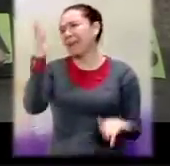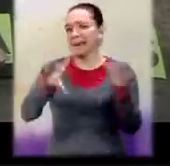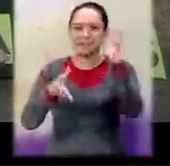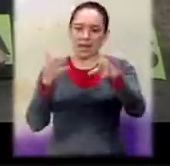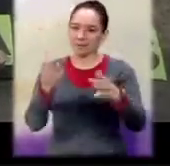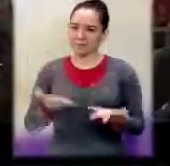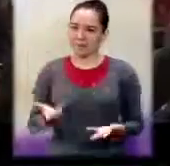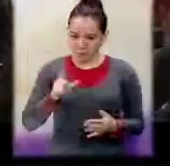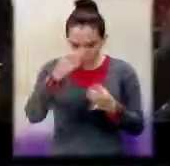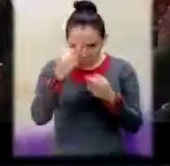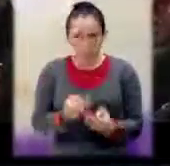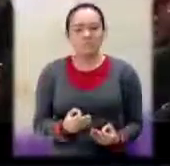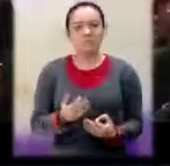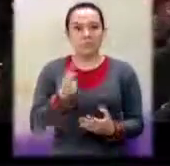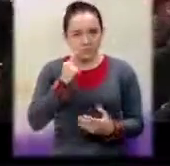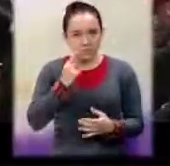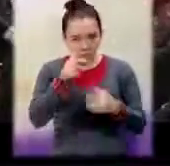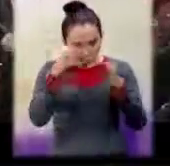faltaron ganas.